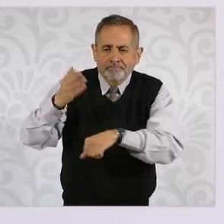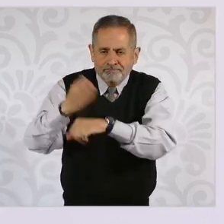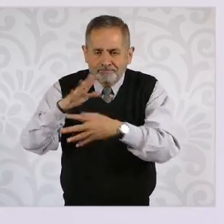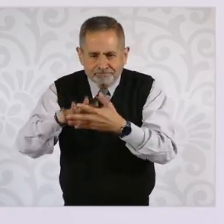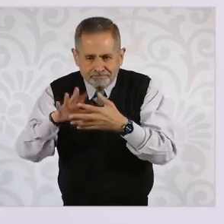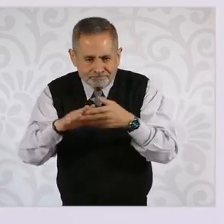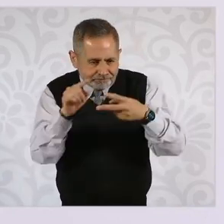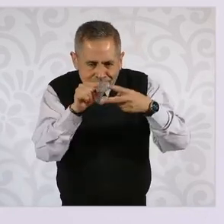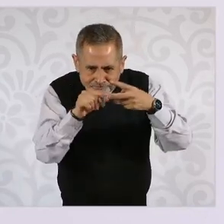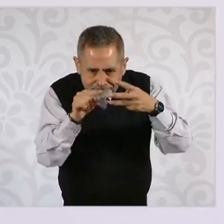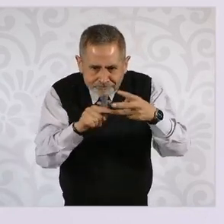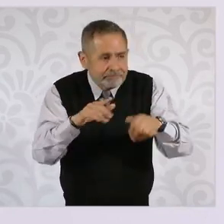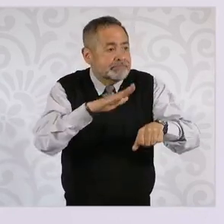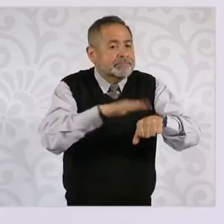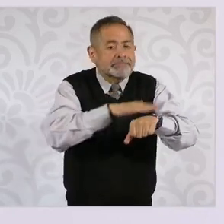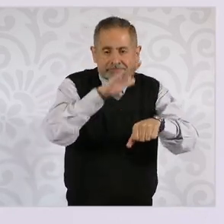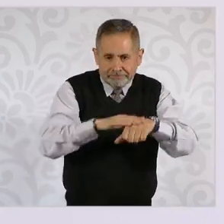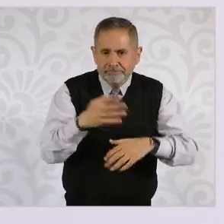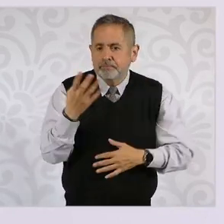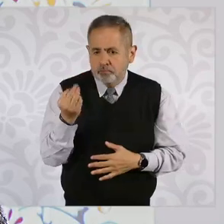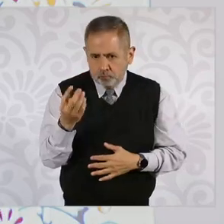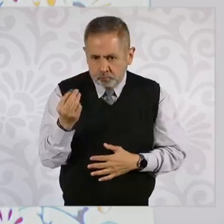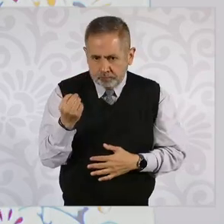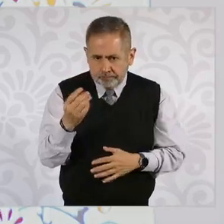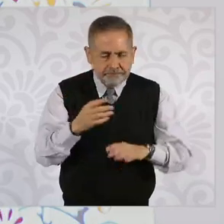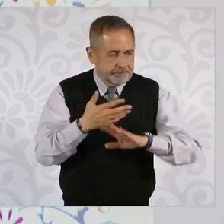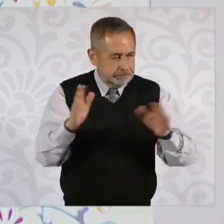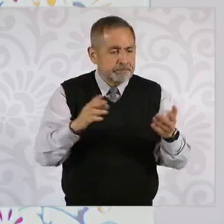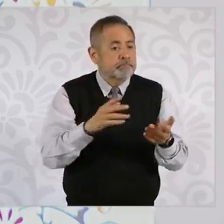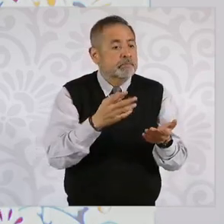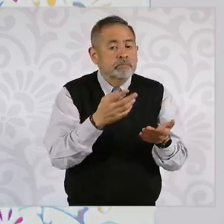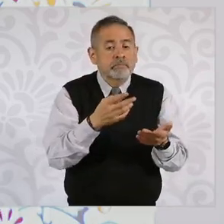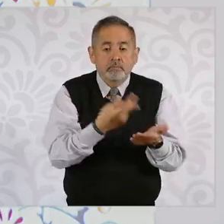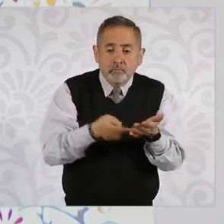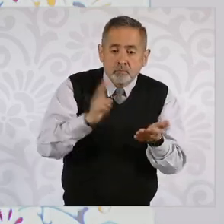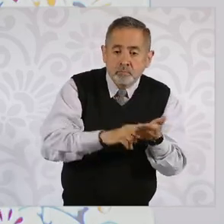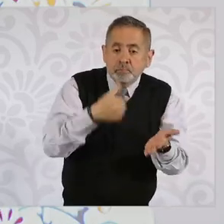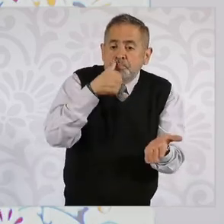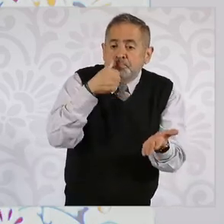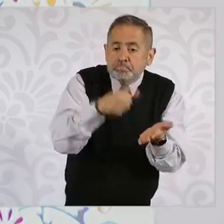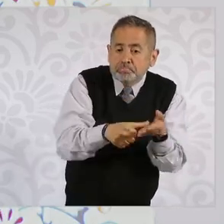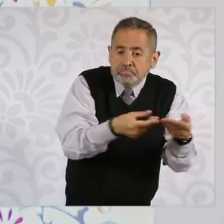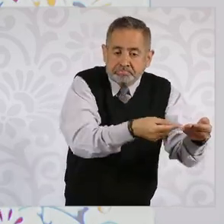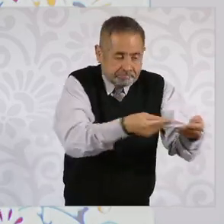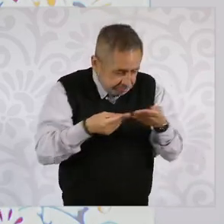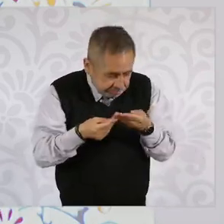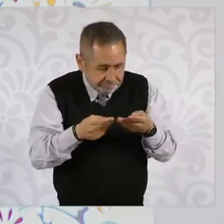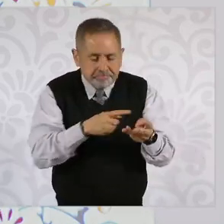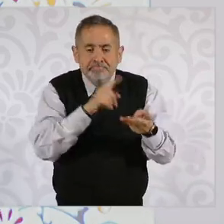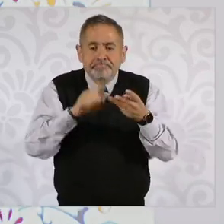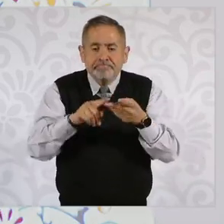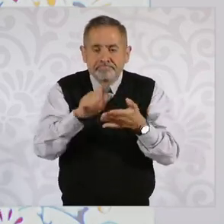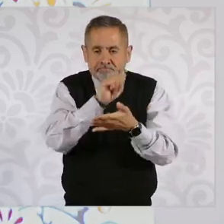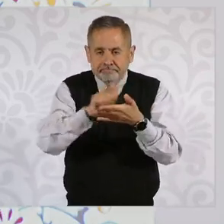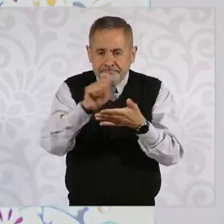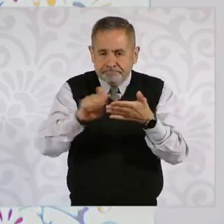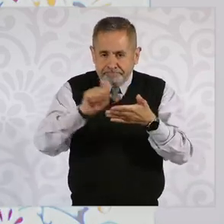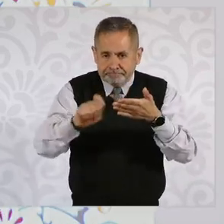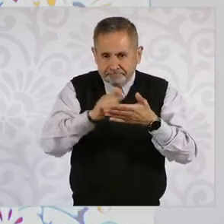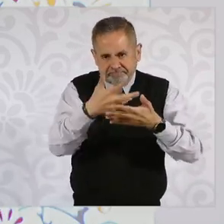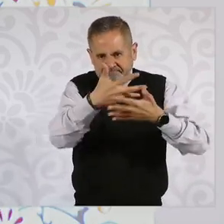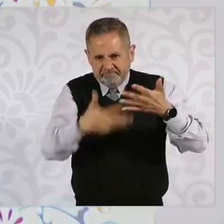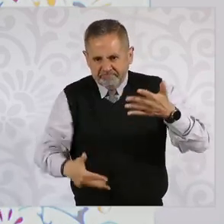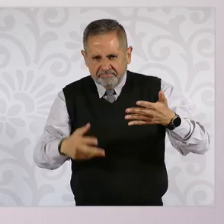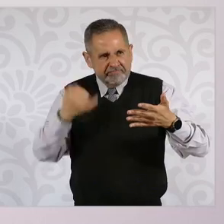las calificaciones. Pero además tienen que entregar cartas de recomendación, tienen que hacer un ensayo, tienen que presentar su